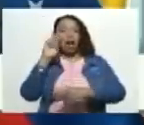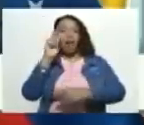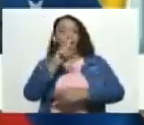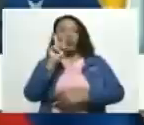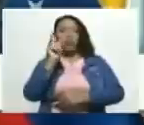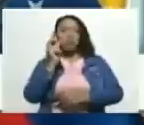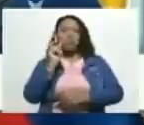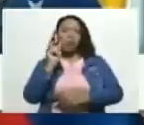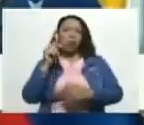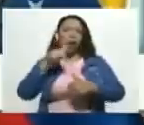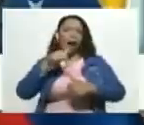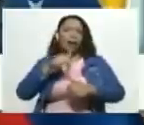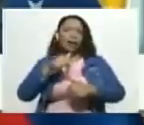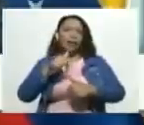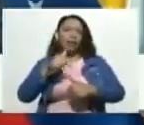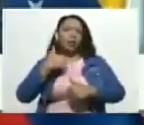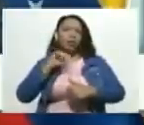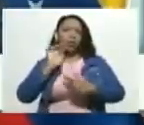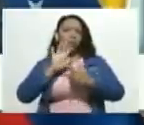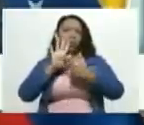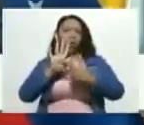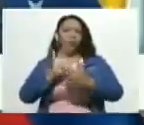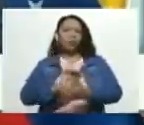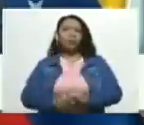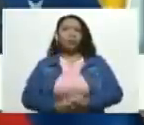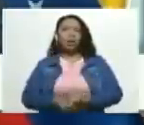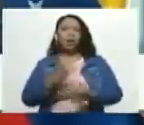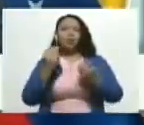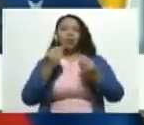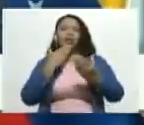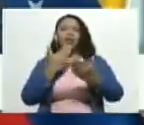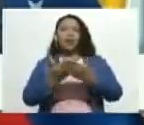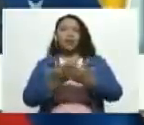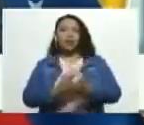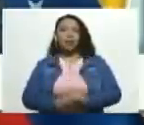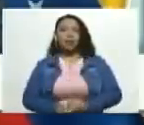con todo lo que aquí hemos prefigurado muchas gracias